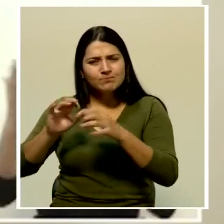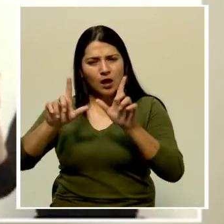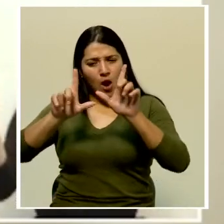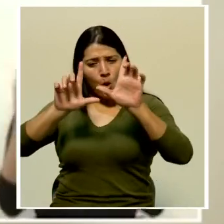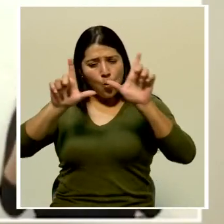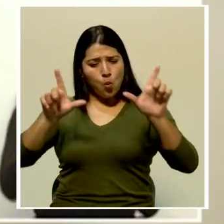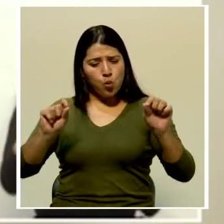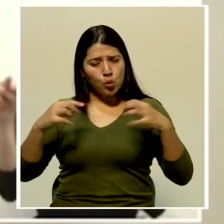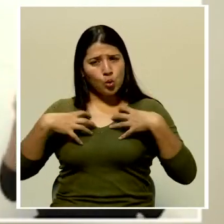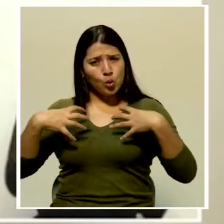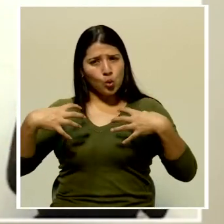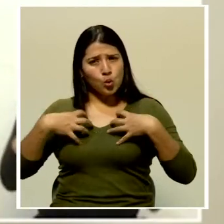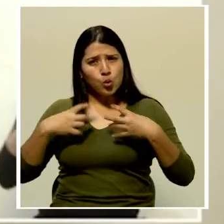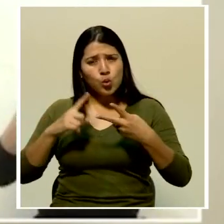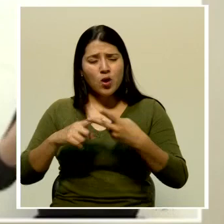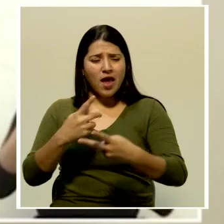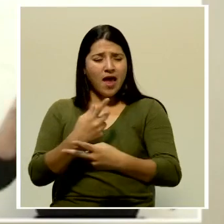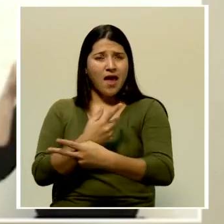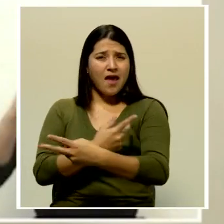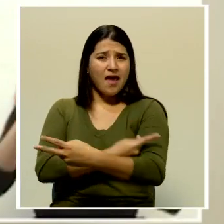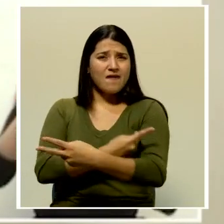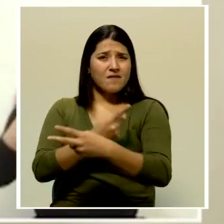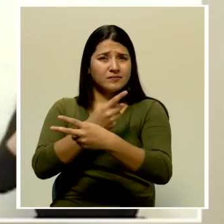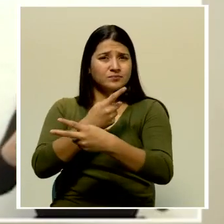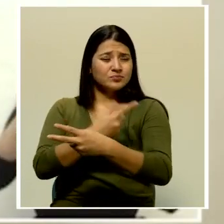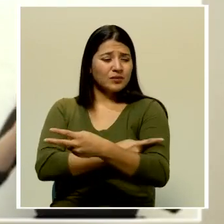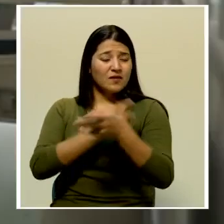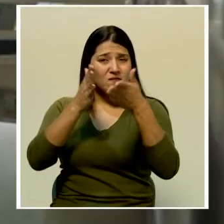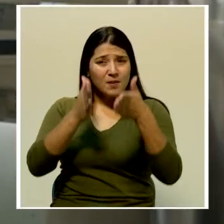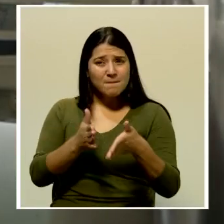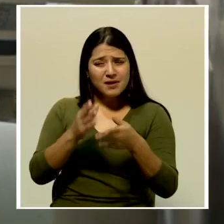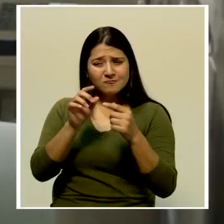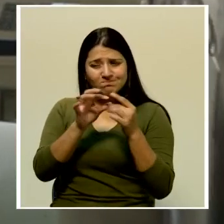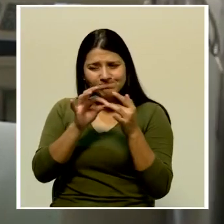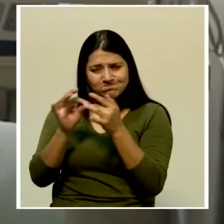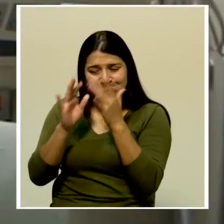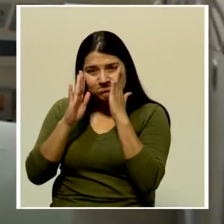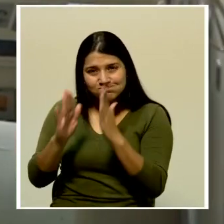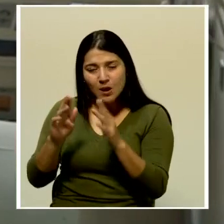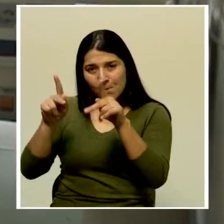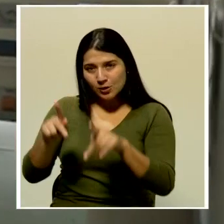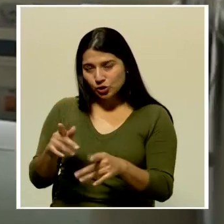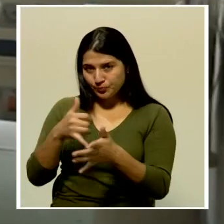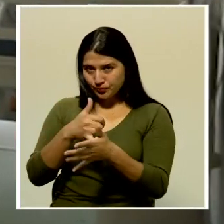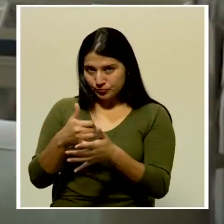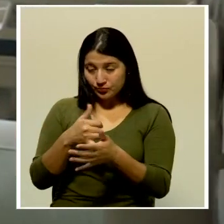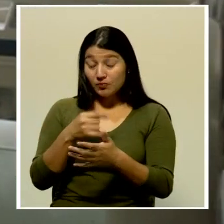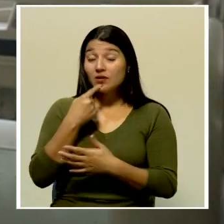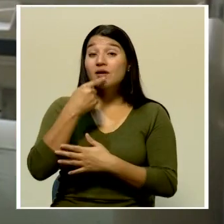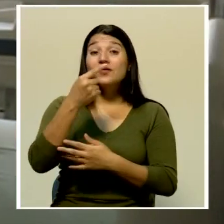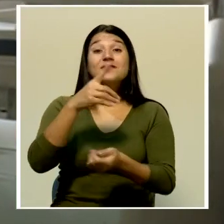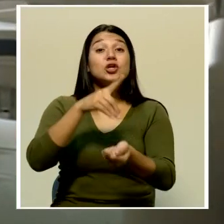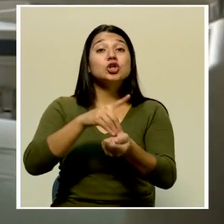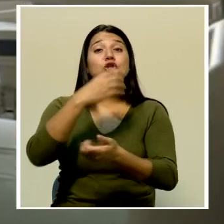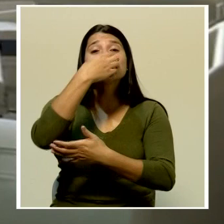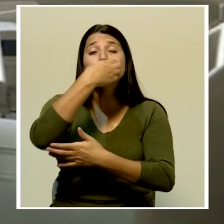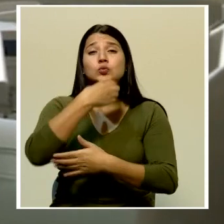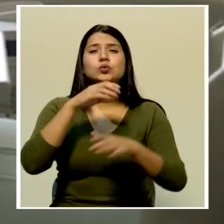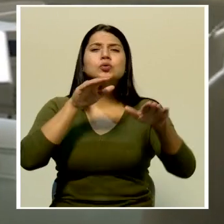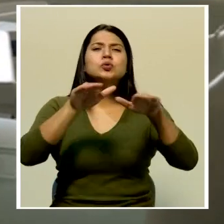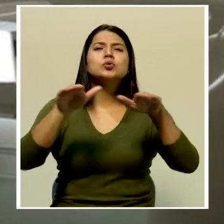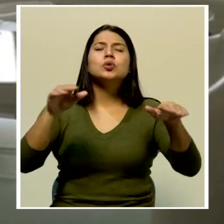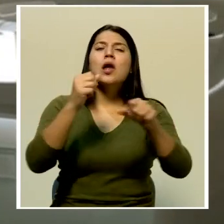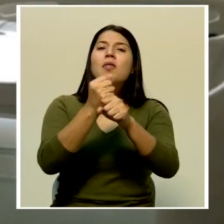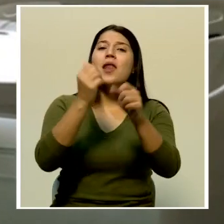especializados en atender pacientes críticos. Román Macaya aprovechó para hacer un llamado a los funcionarios de